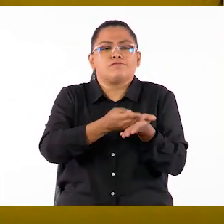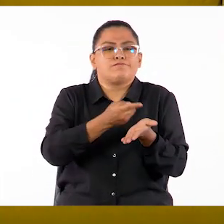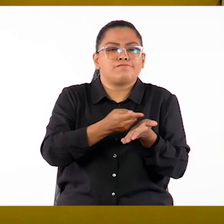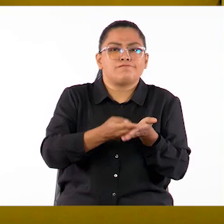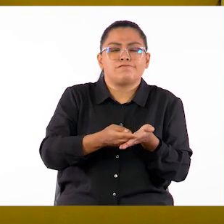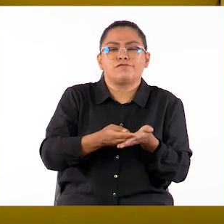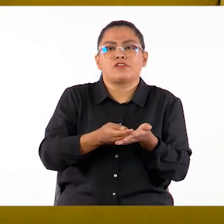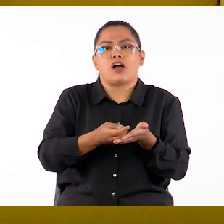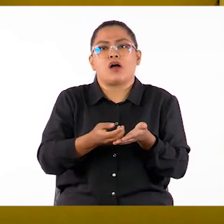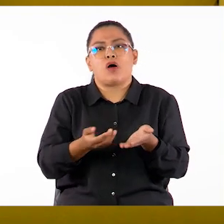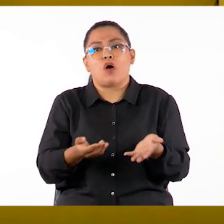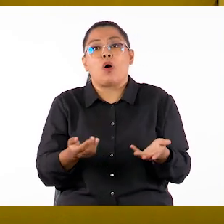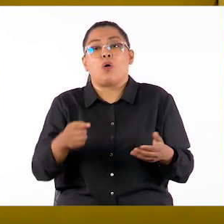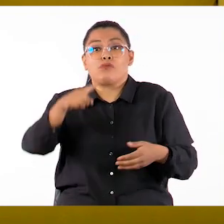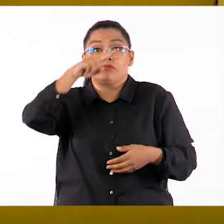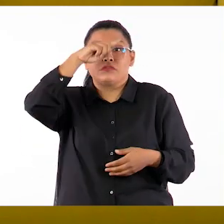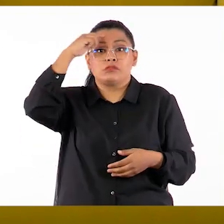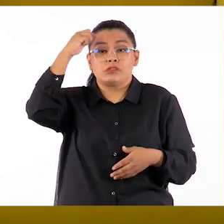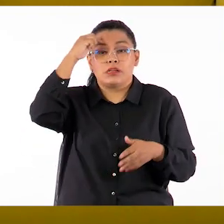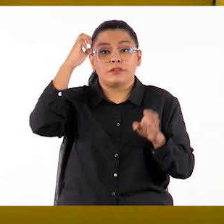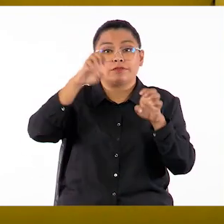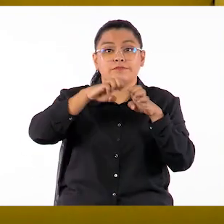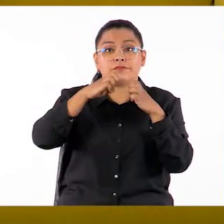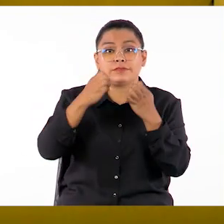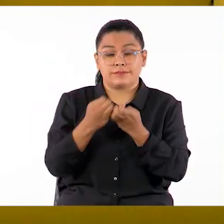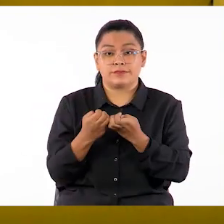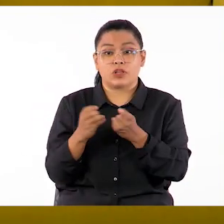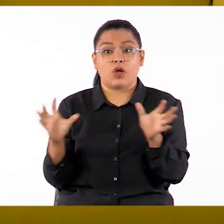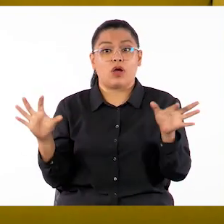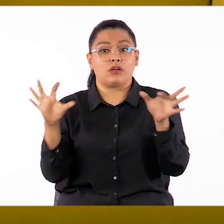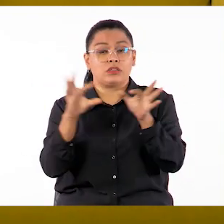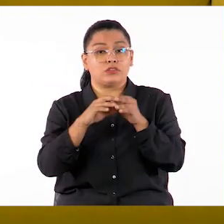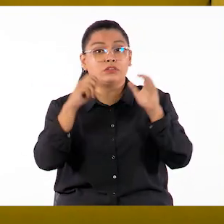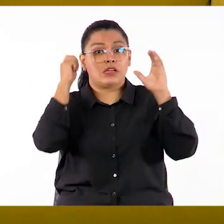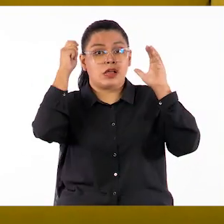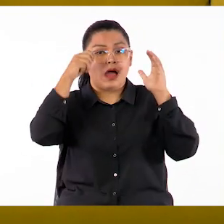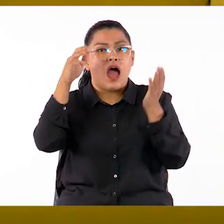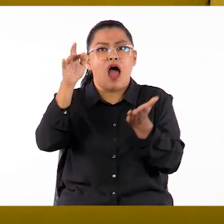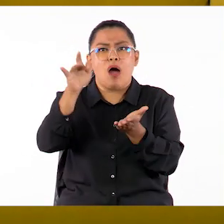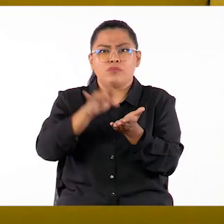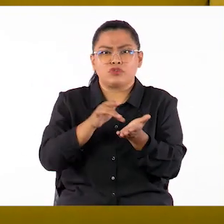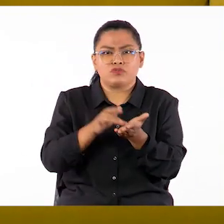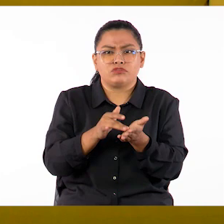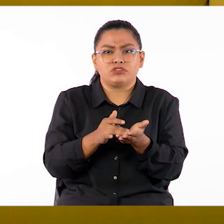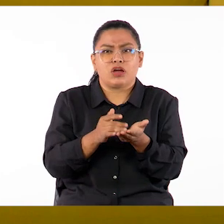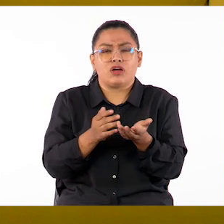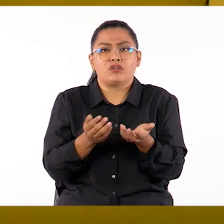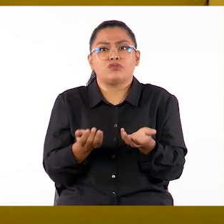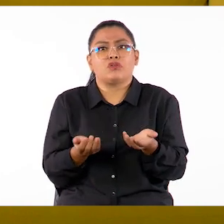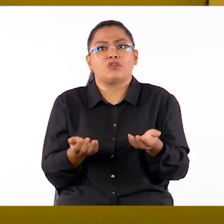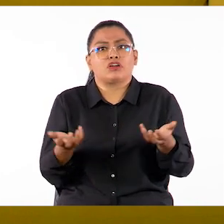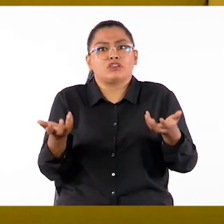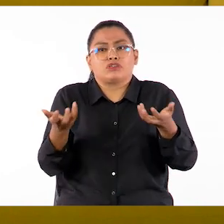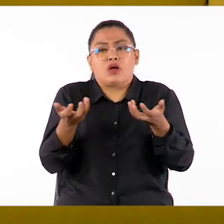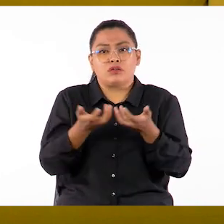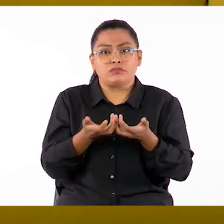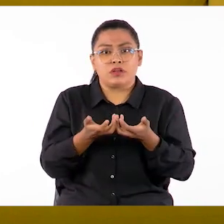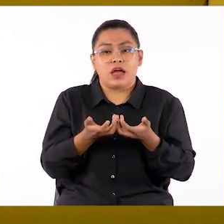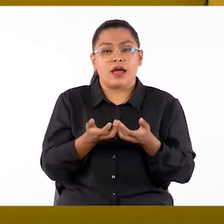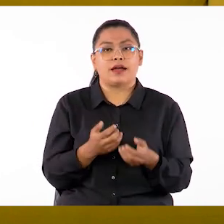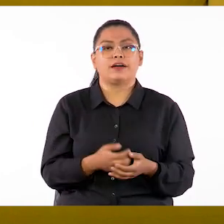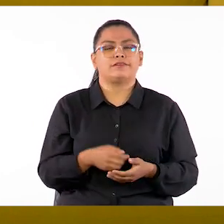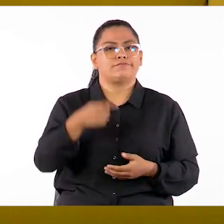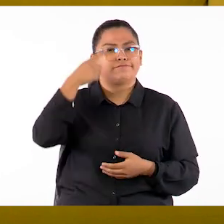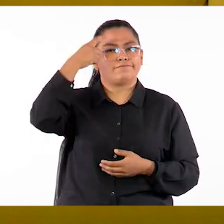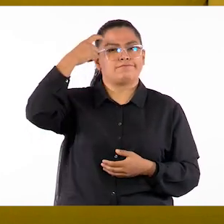o un trabajo en equipo con base en la película, aprovechando que estamos todos juntos. Recordemos que el diseño de las